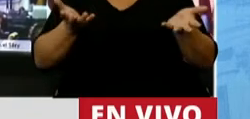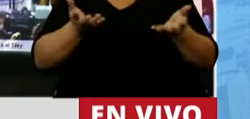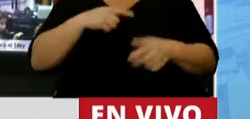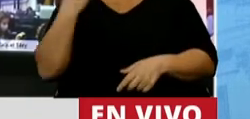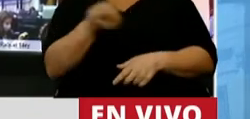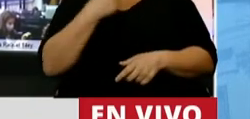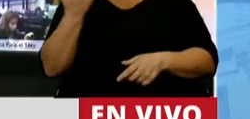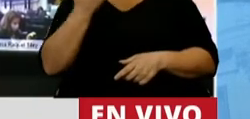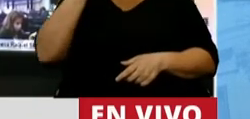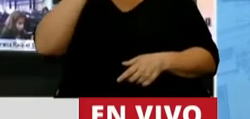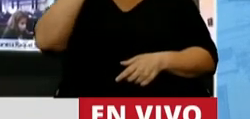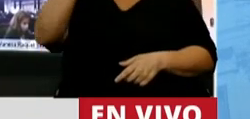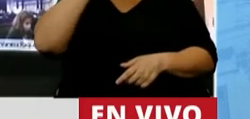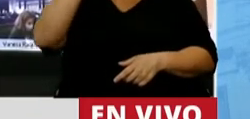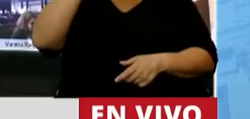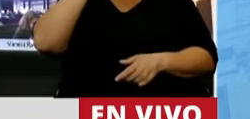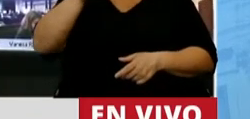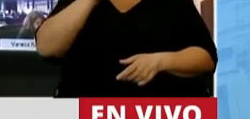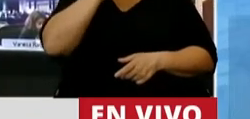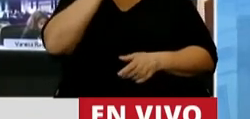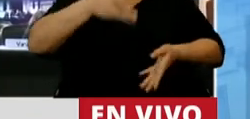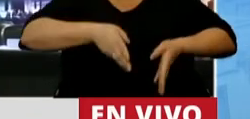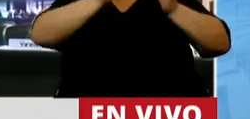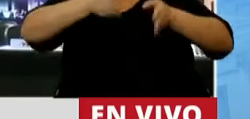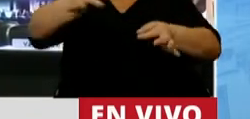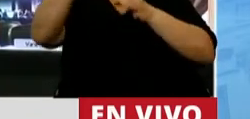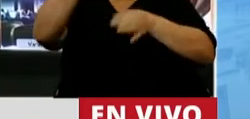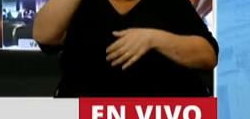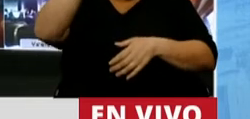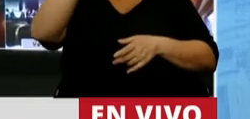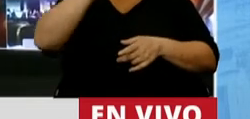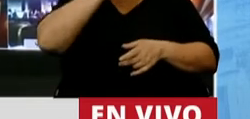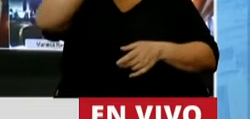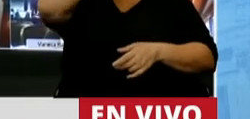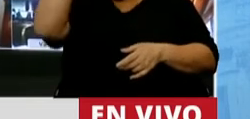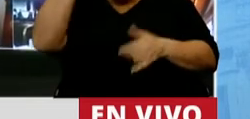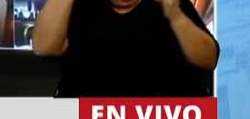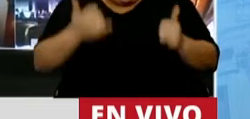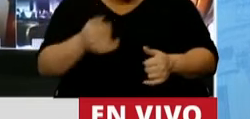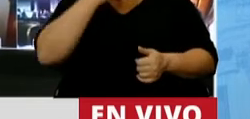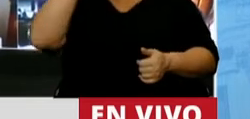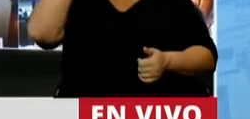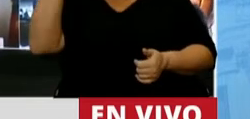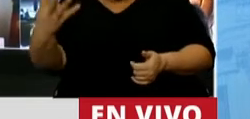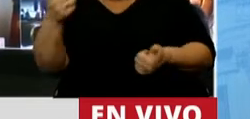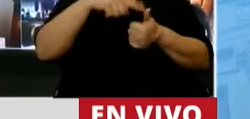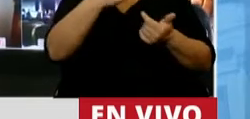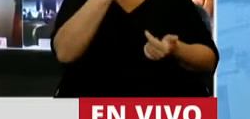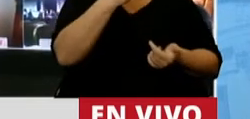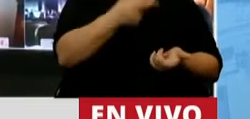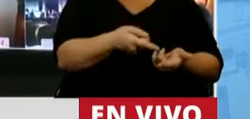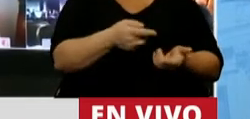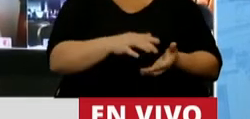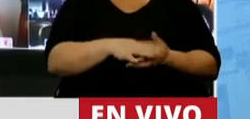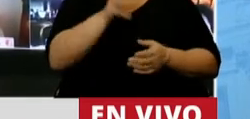Nosotros tenemos miles y miles de rutas, de kilómetros de rutas nacionales, como la 34, como la 11,